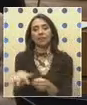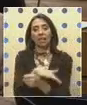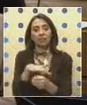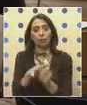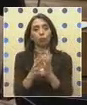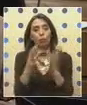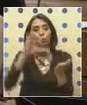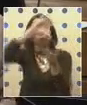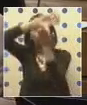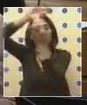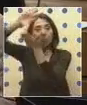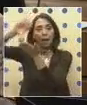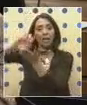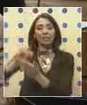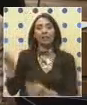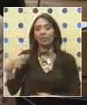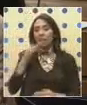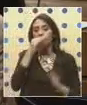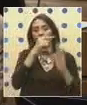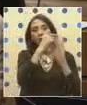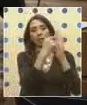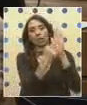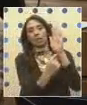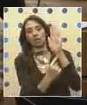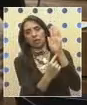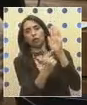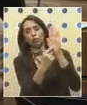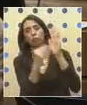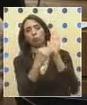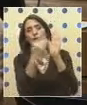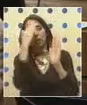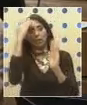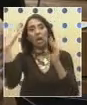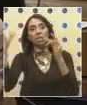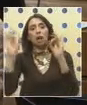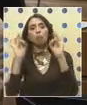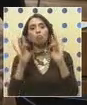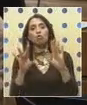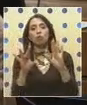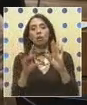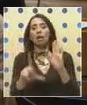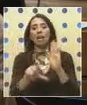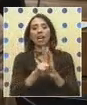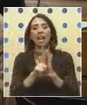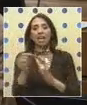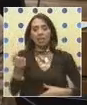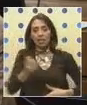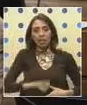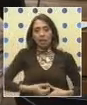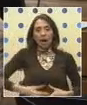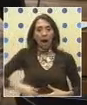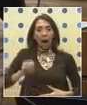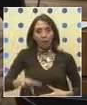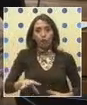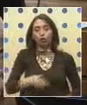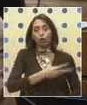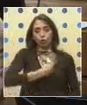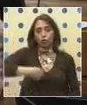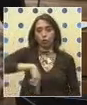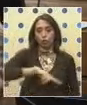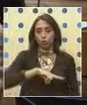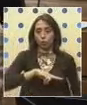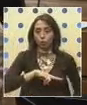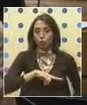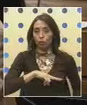que muchos de los países que han enumerado acá, que consagran este día, lo han establecido. Una ley de aborto. Hemos planteado nosotros,